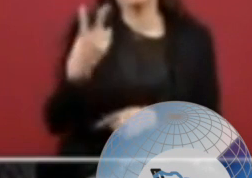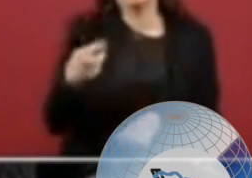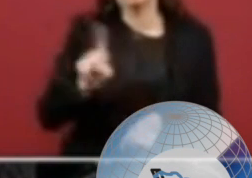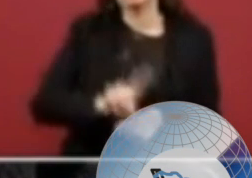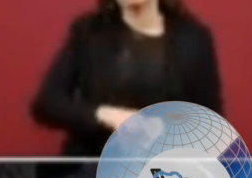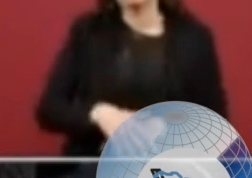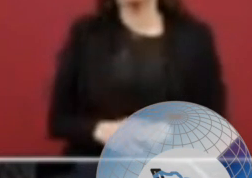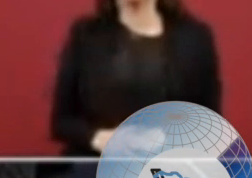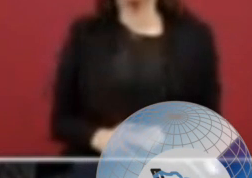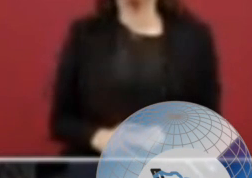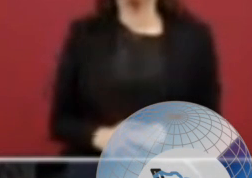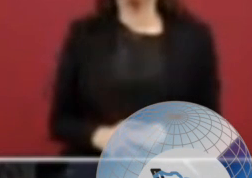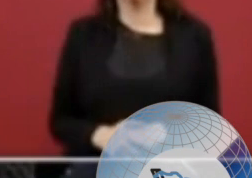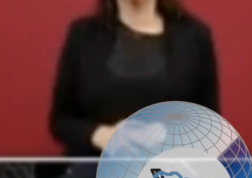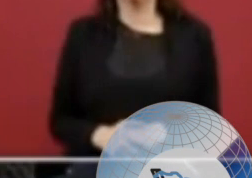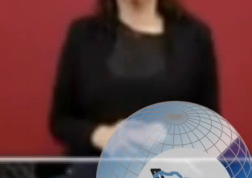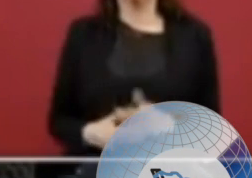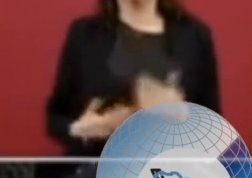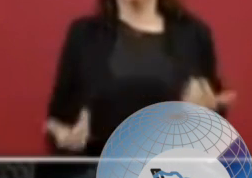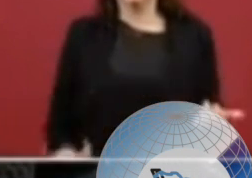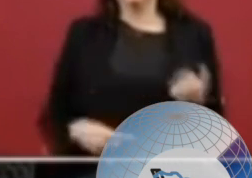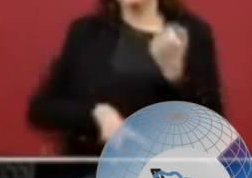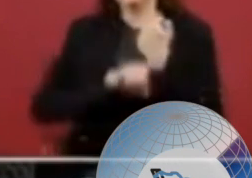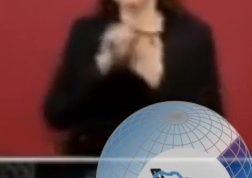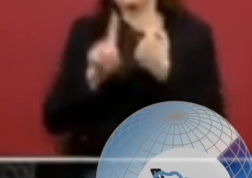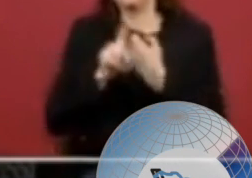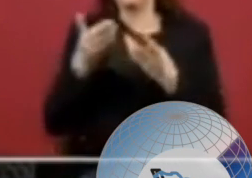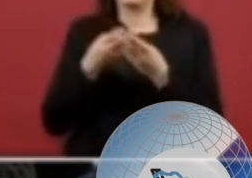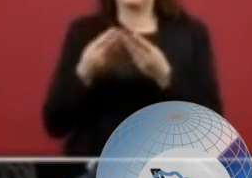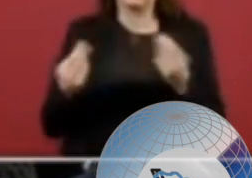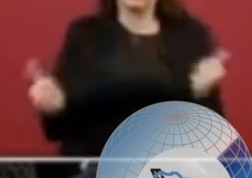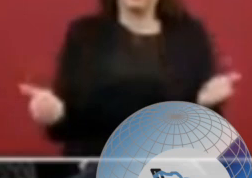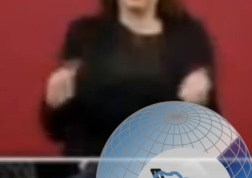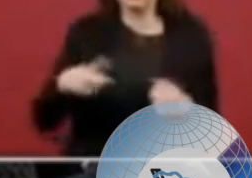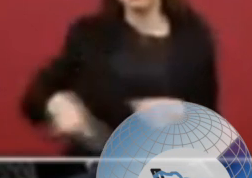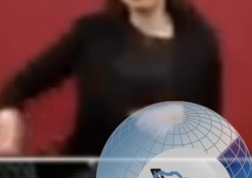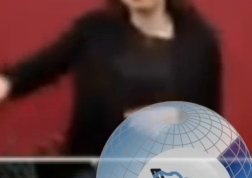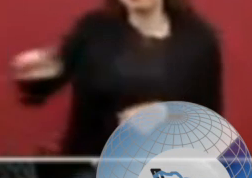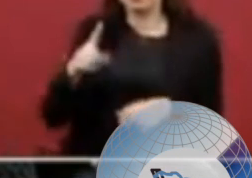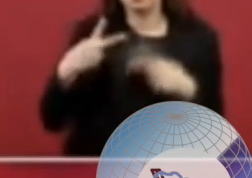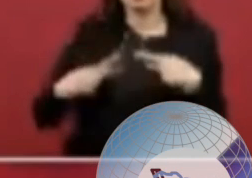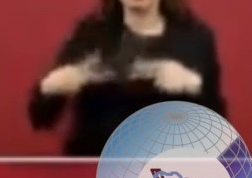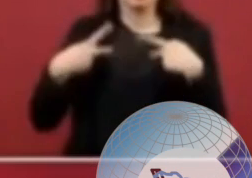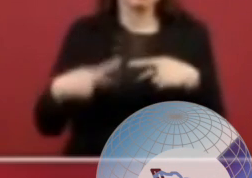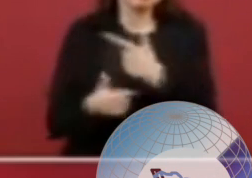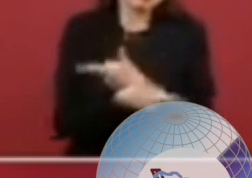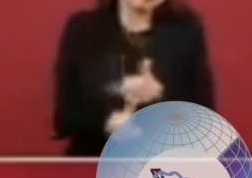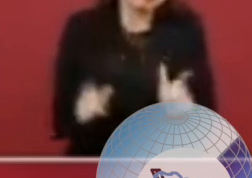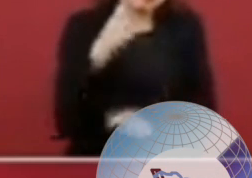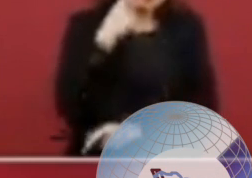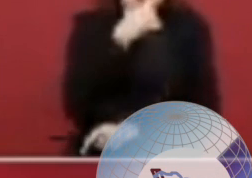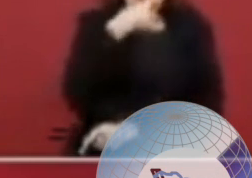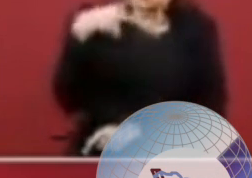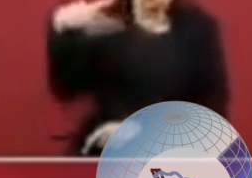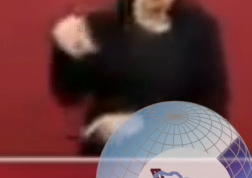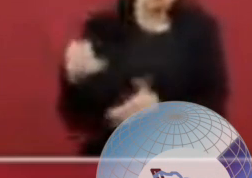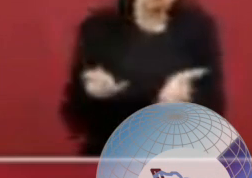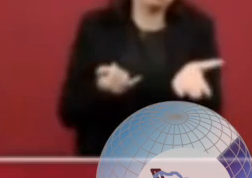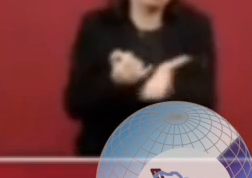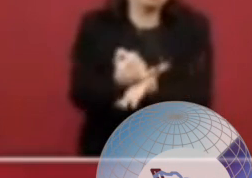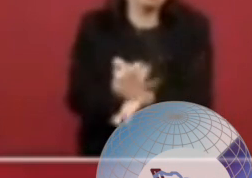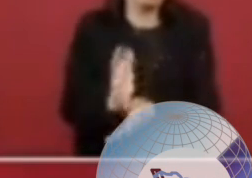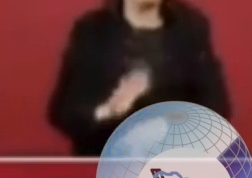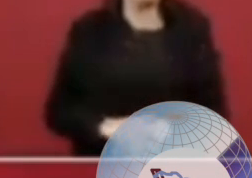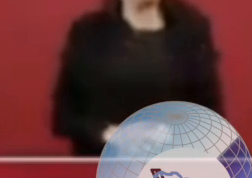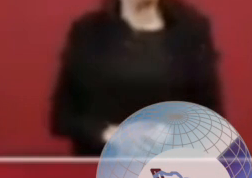Esto es lo que se va a resolver, la gente libremente va a resolver. Yo ya